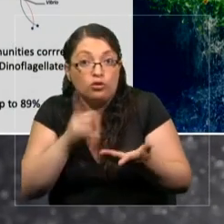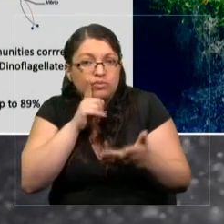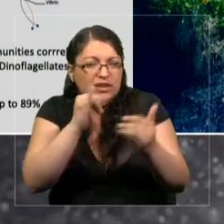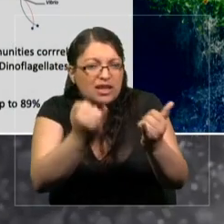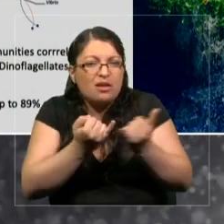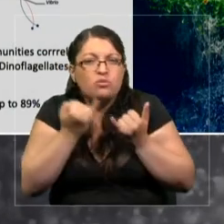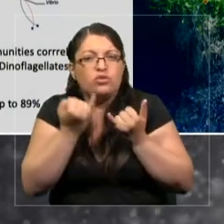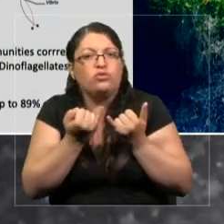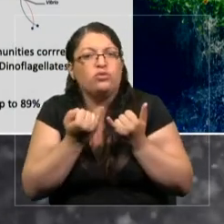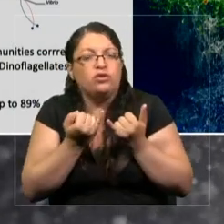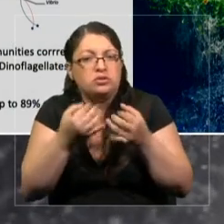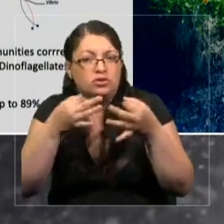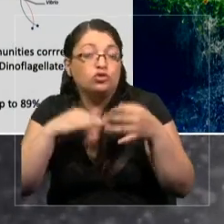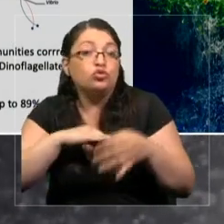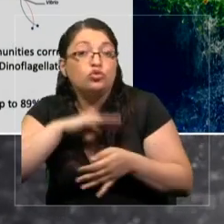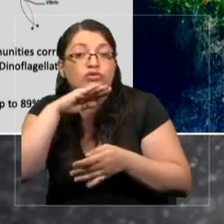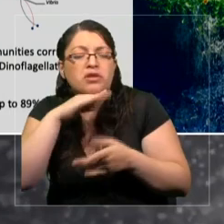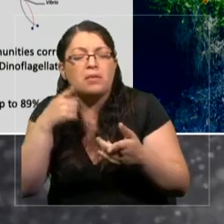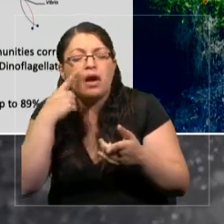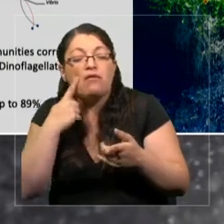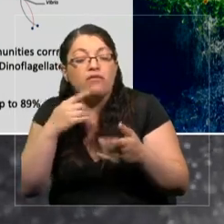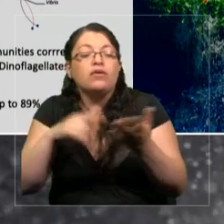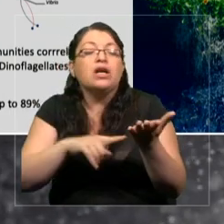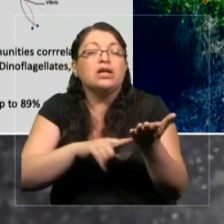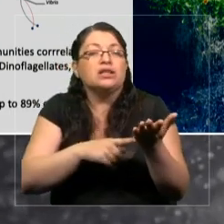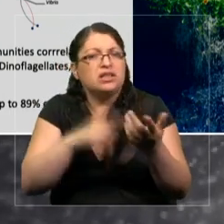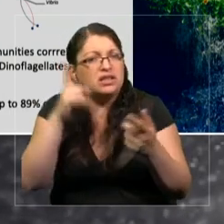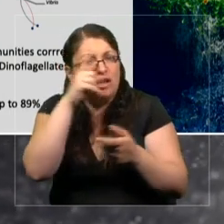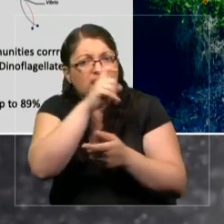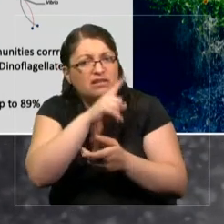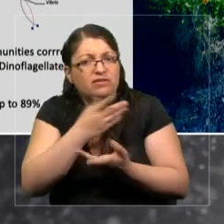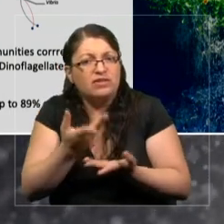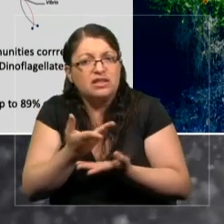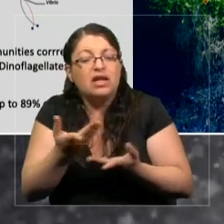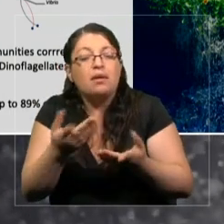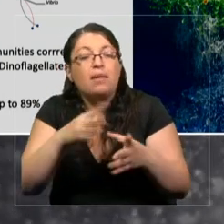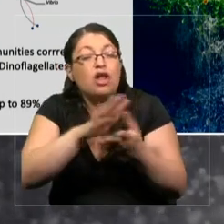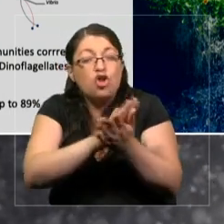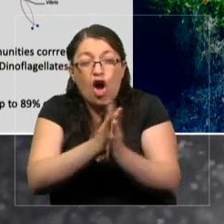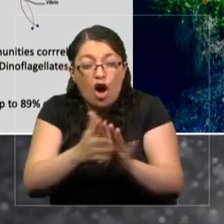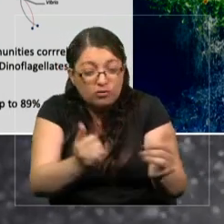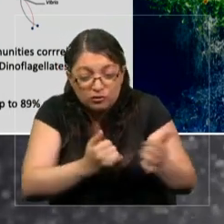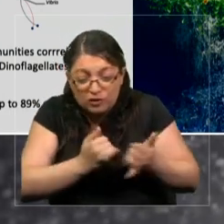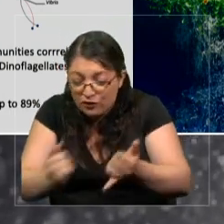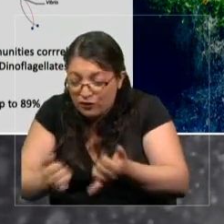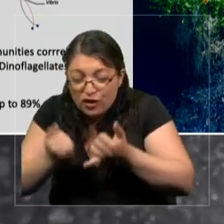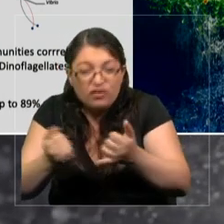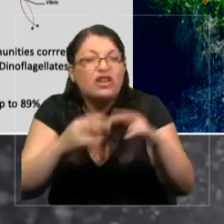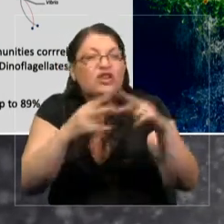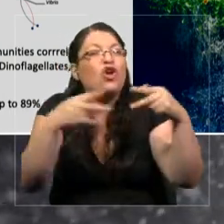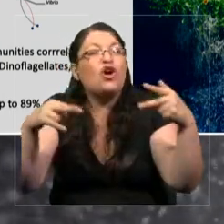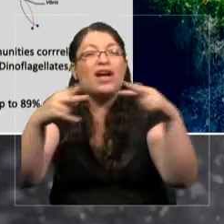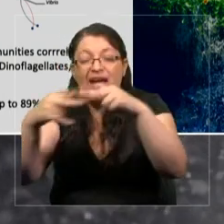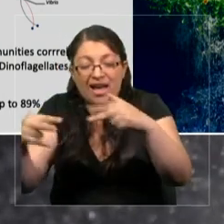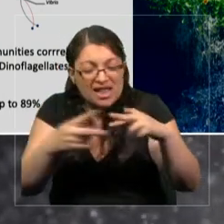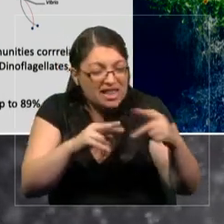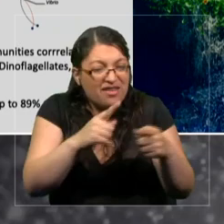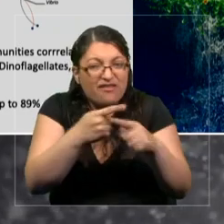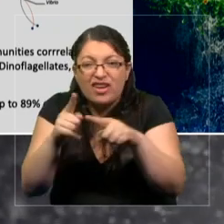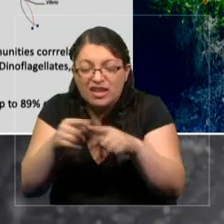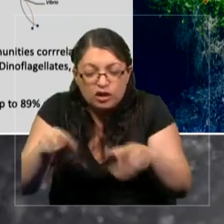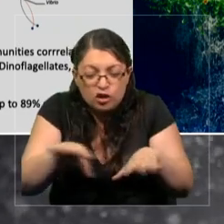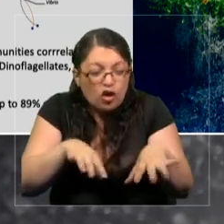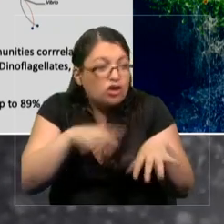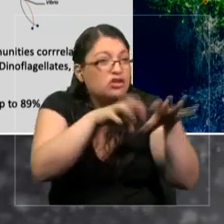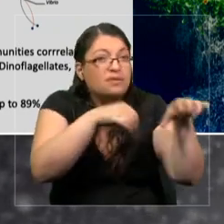técnicas complejas para integrar toda esta información de los genes de las especies, de los animales, así